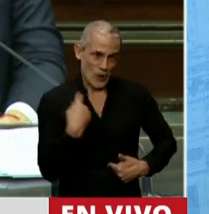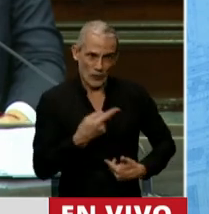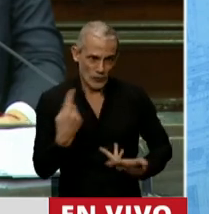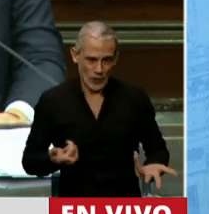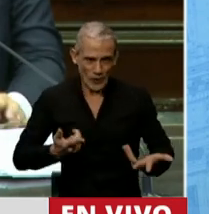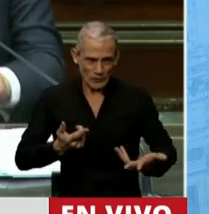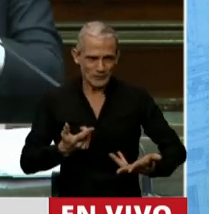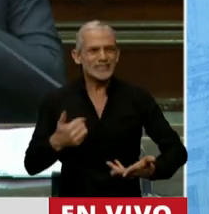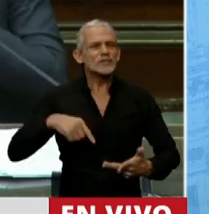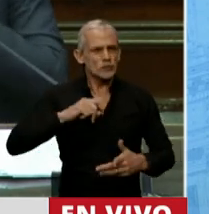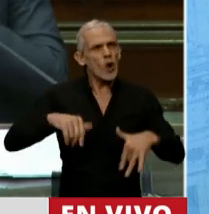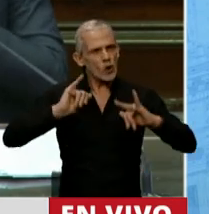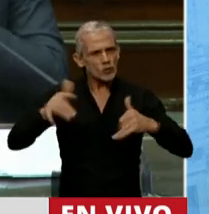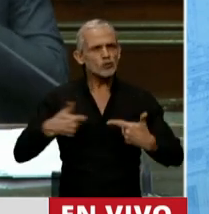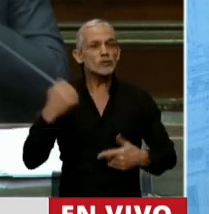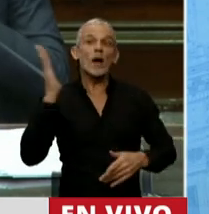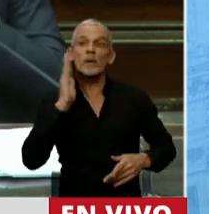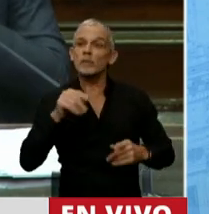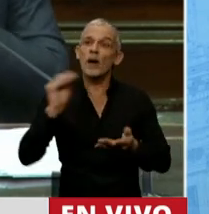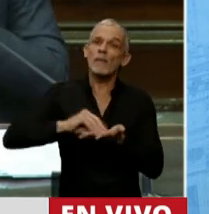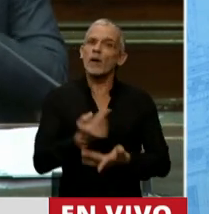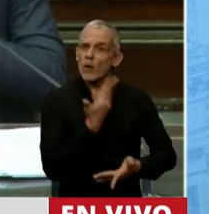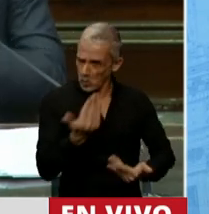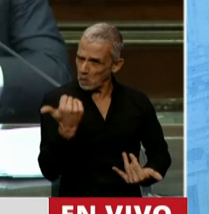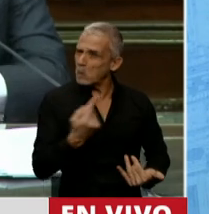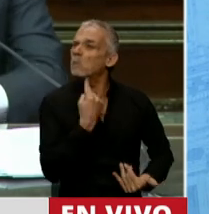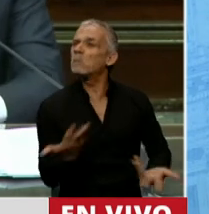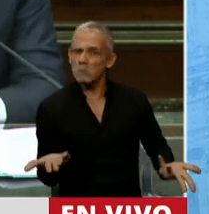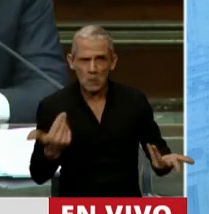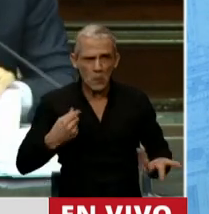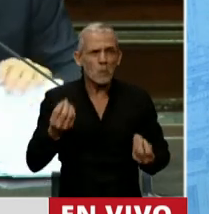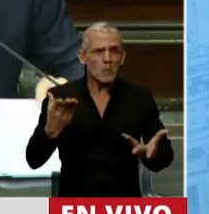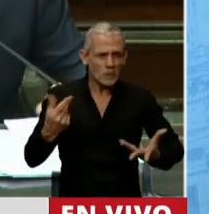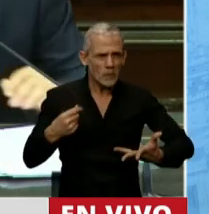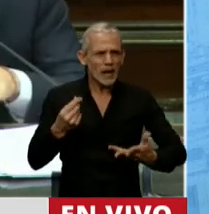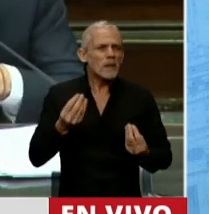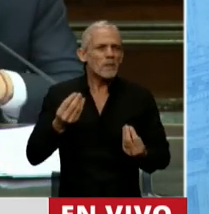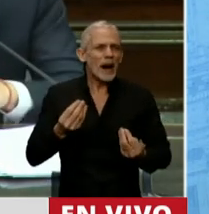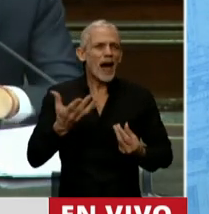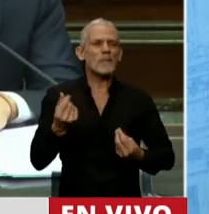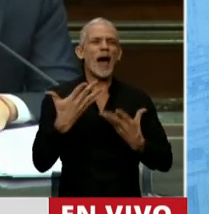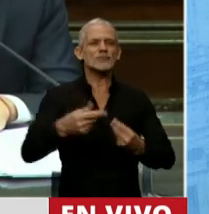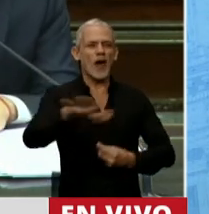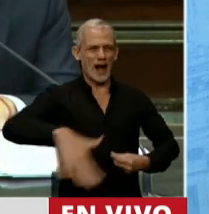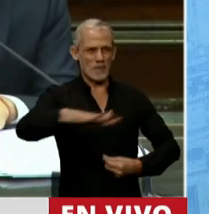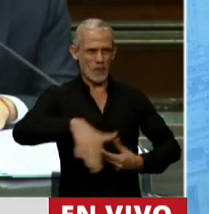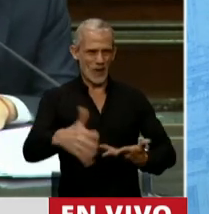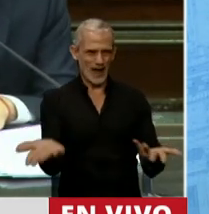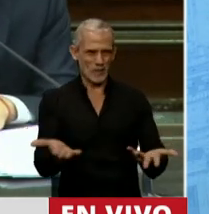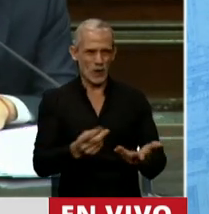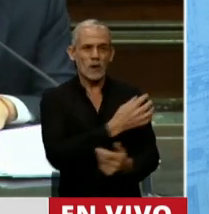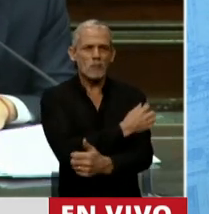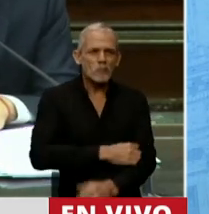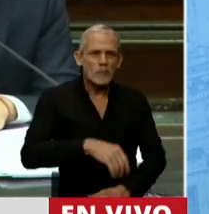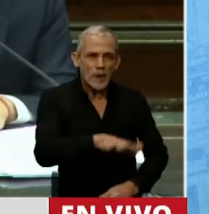siempre estamos dispuestos a ofrecer la otra mejilla, esa mejilla que le ofrecemos en favor de nuestro pueblo, en favor de los que menos